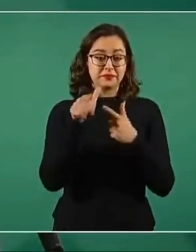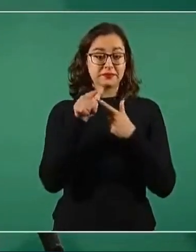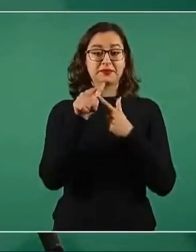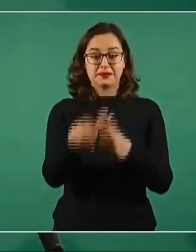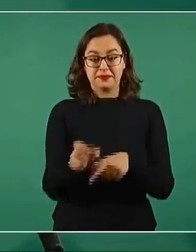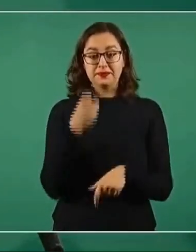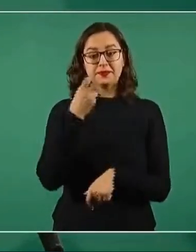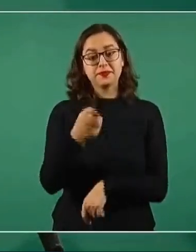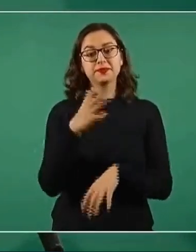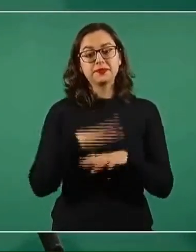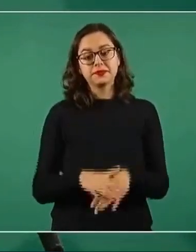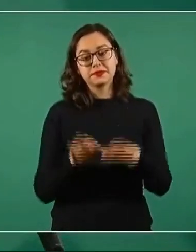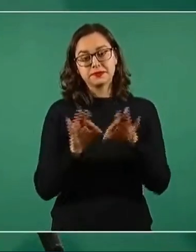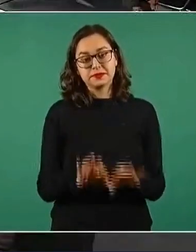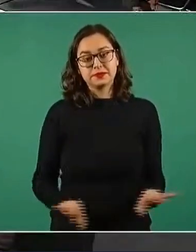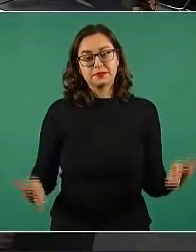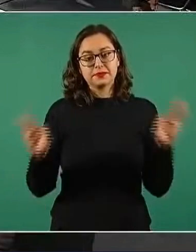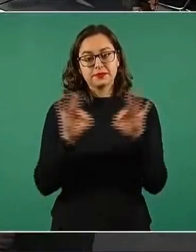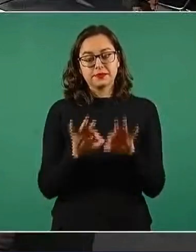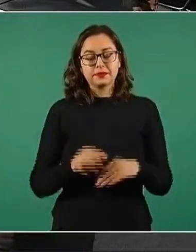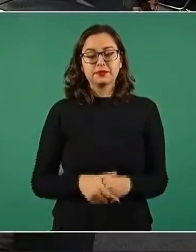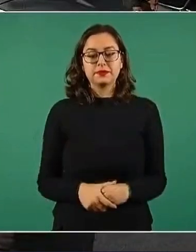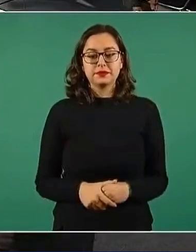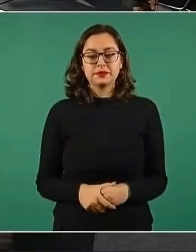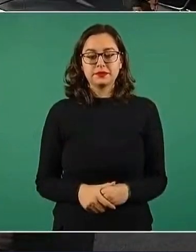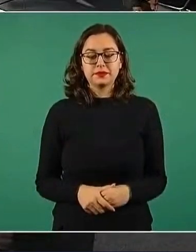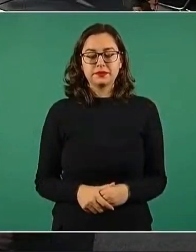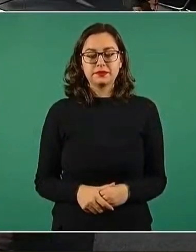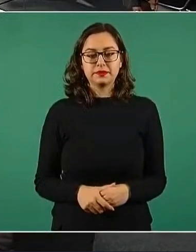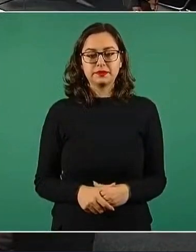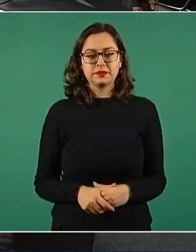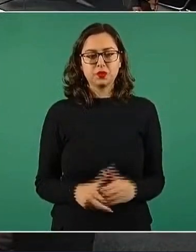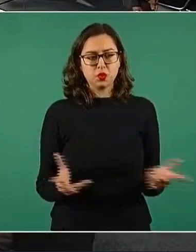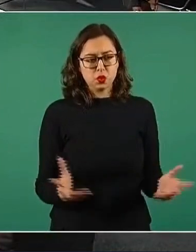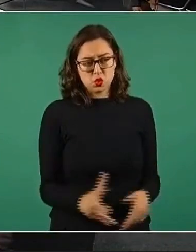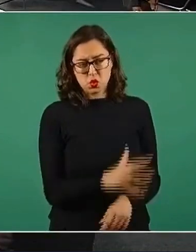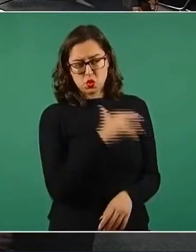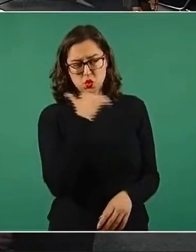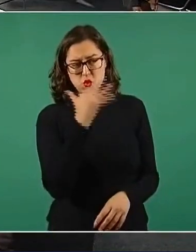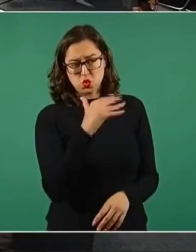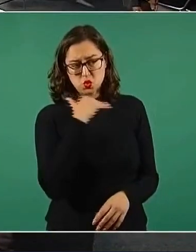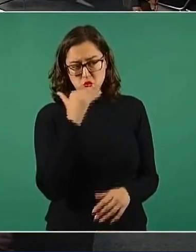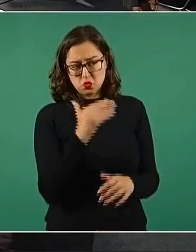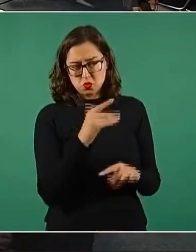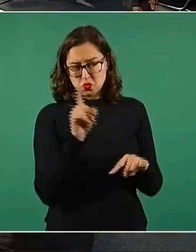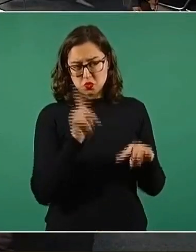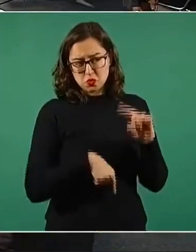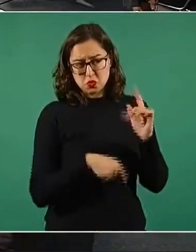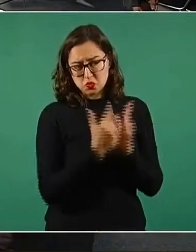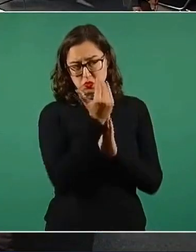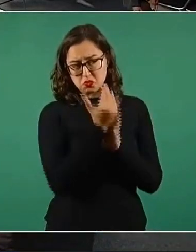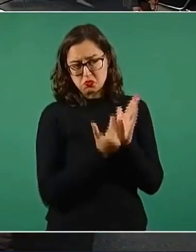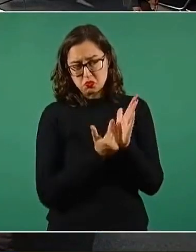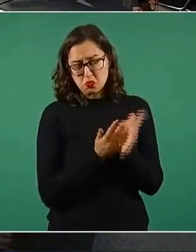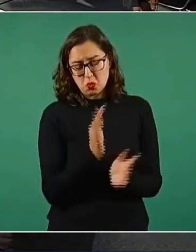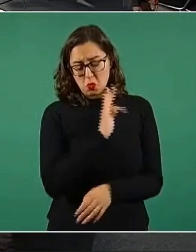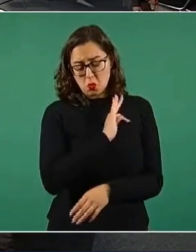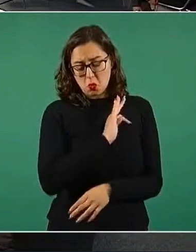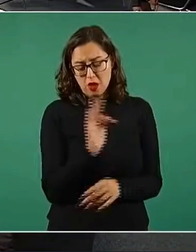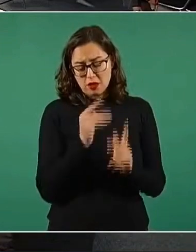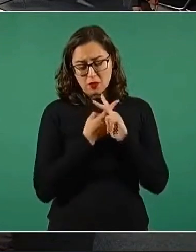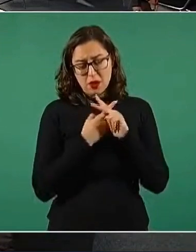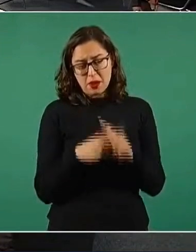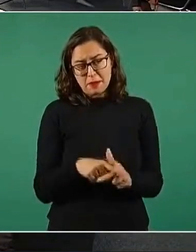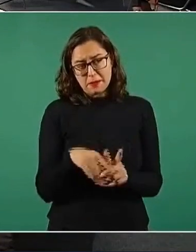importante de todo. Con la erradicación de la corrupción, ¿podría México empezar a soñar o ser ya